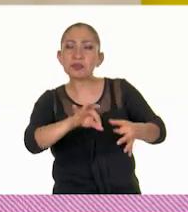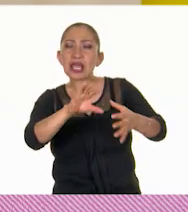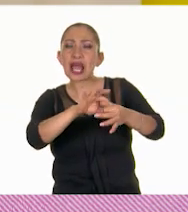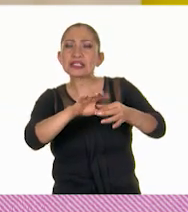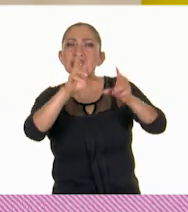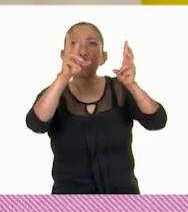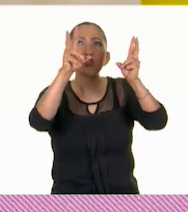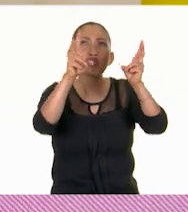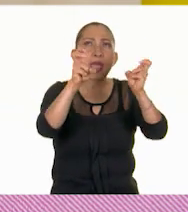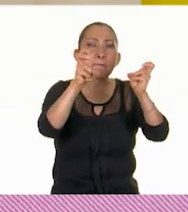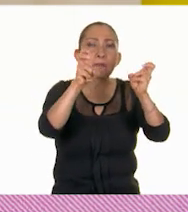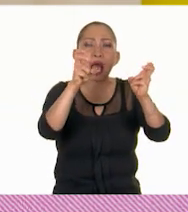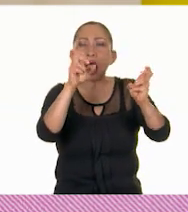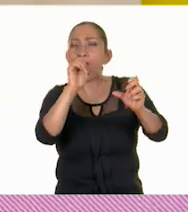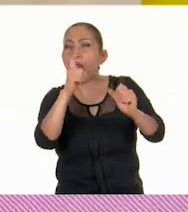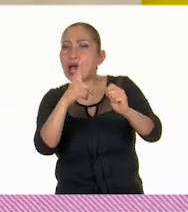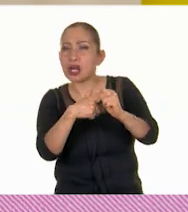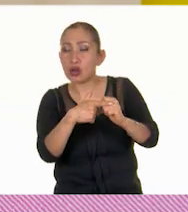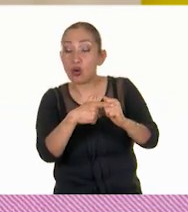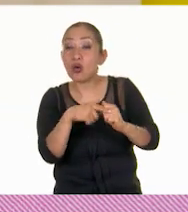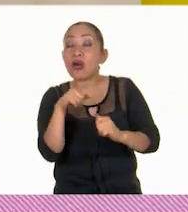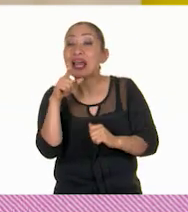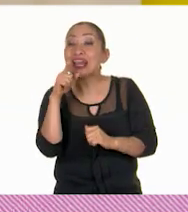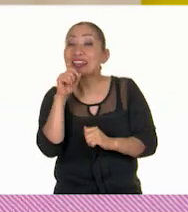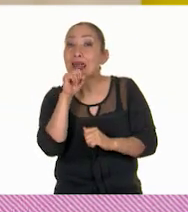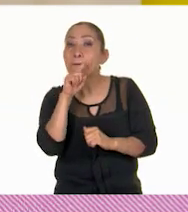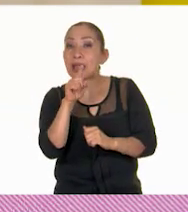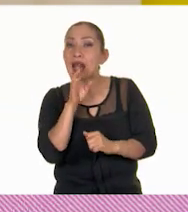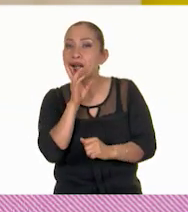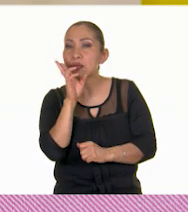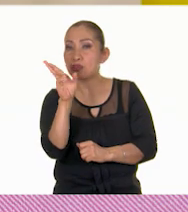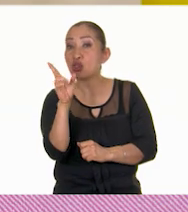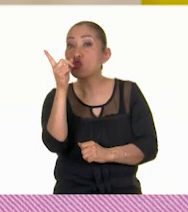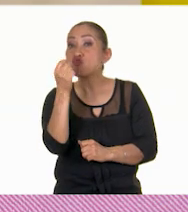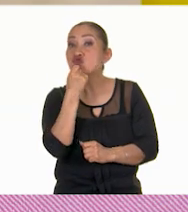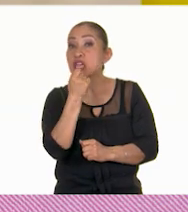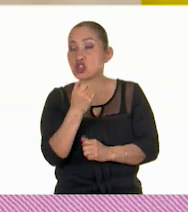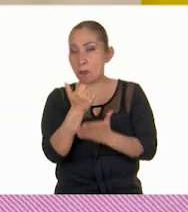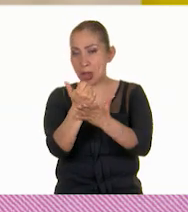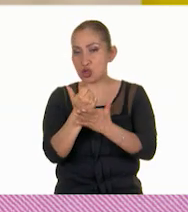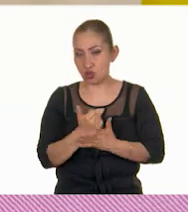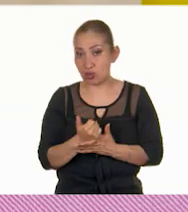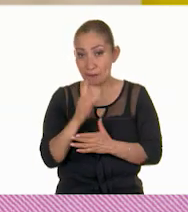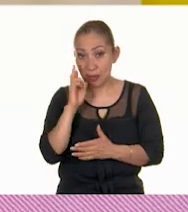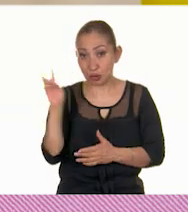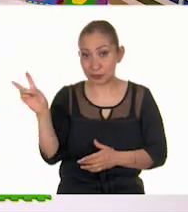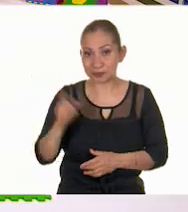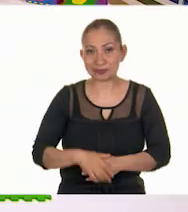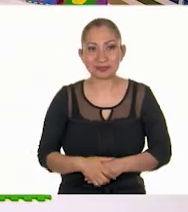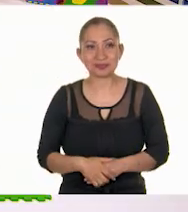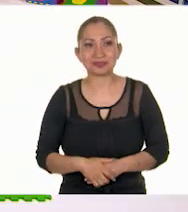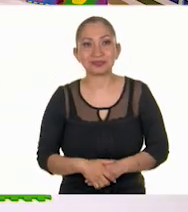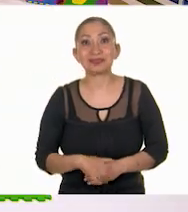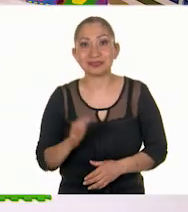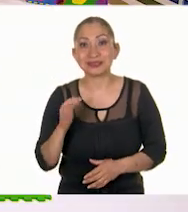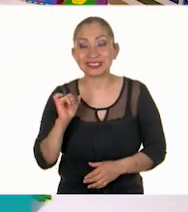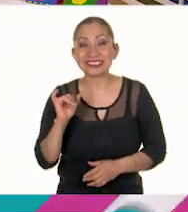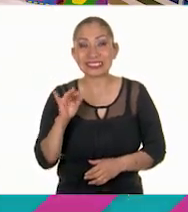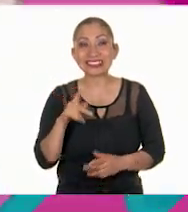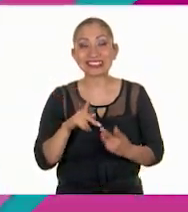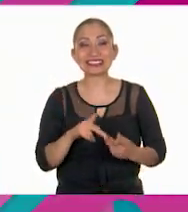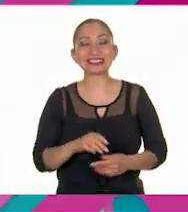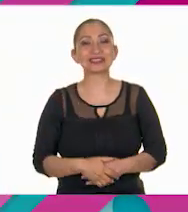algún tema en particular, pero tenemos la respuesta de un niño que me va a ayudar. ¿Lo vemos? ¡Perfecto!